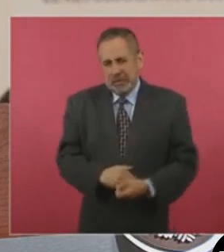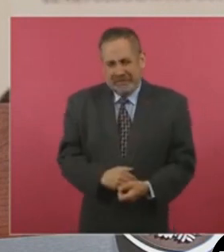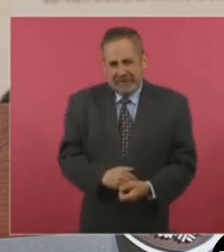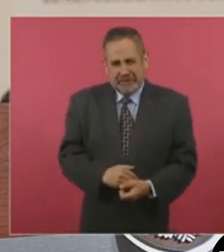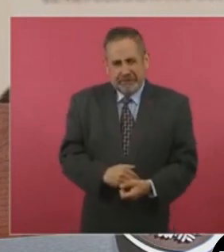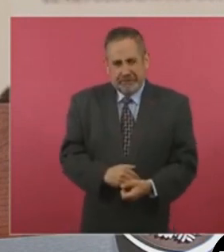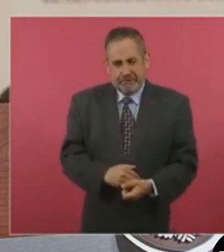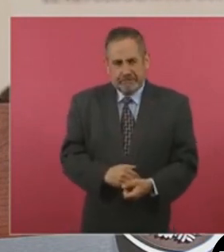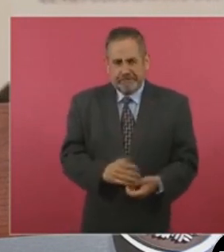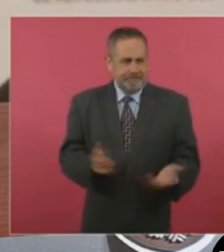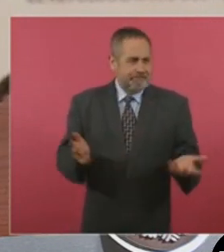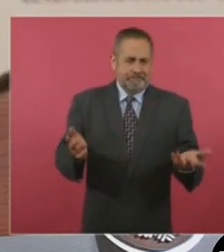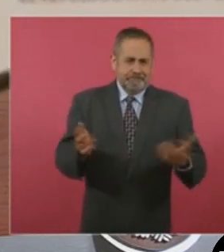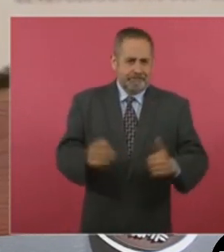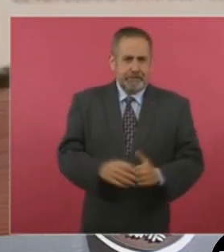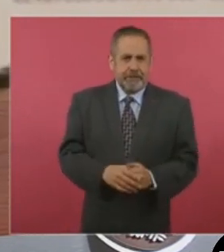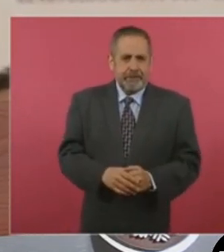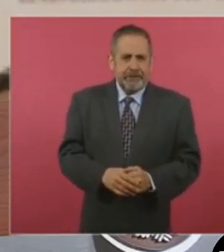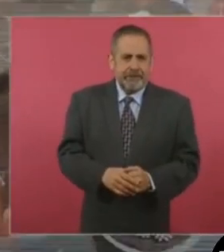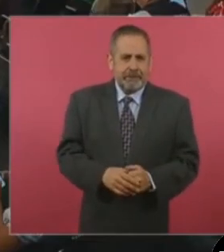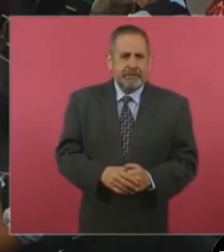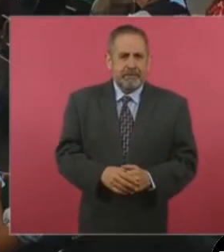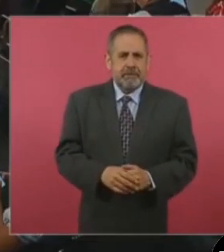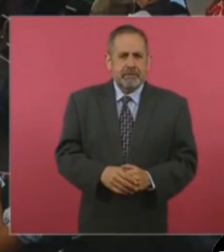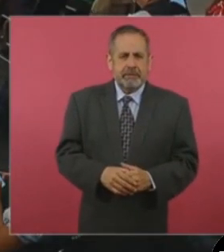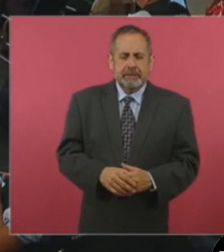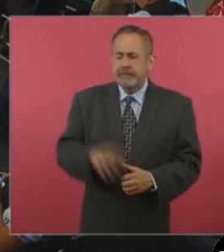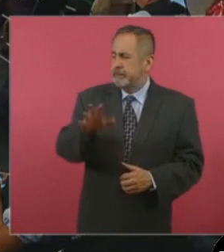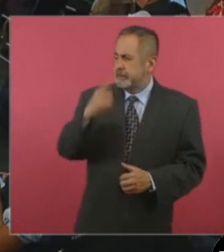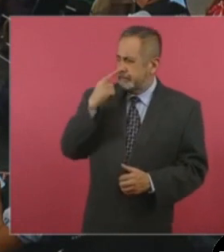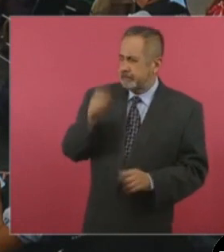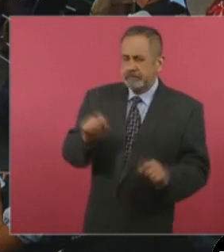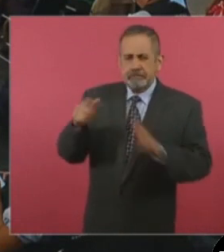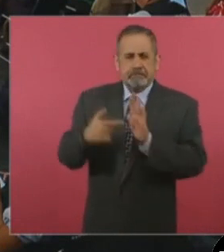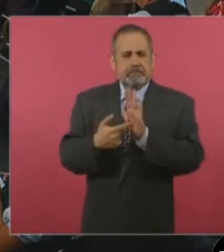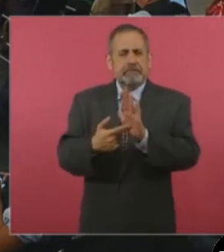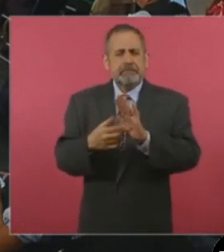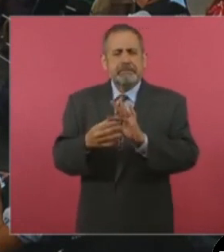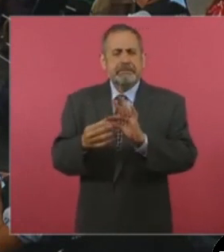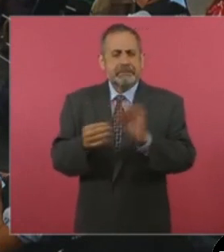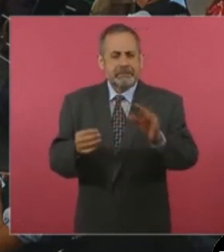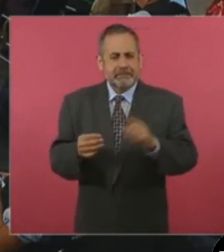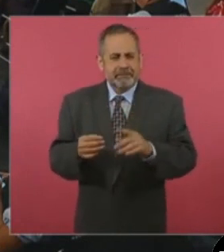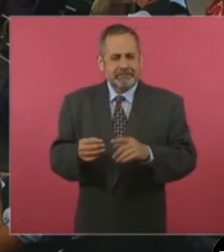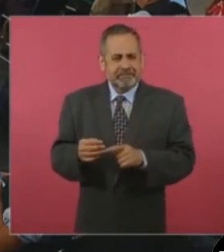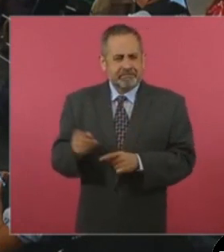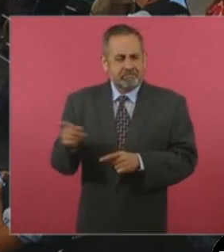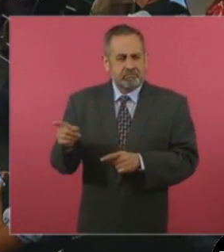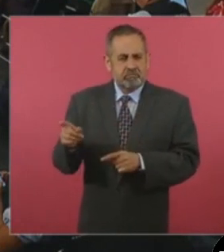a ver si ponemos a Bretz,